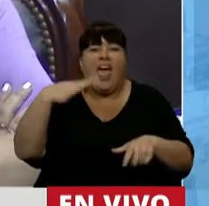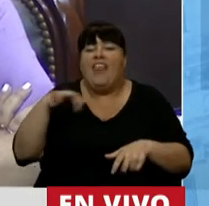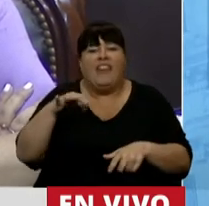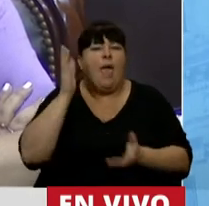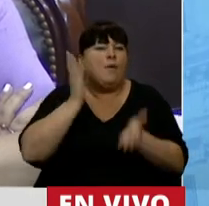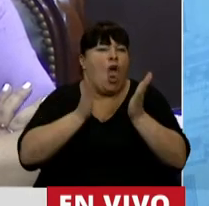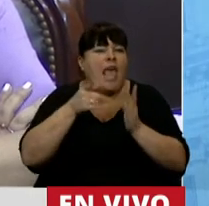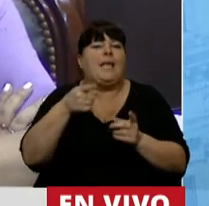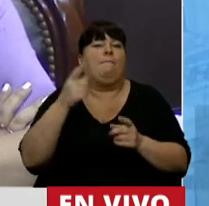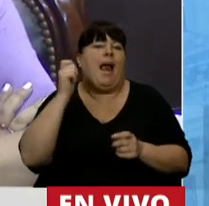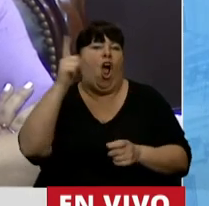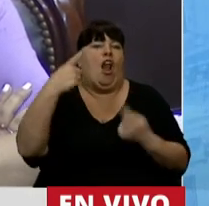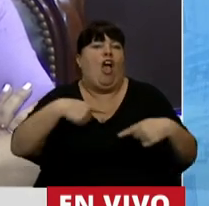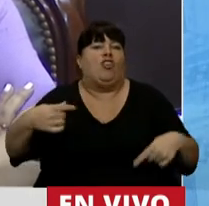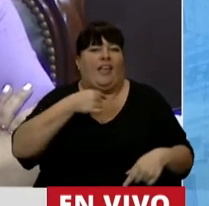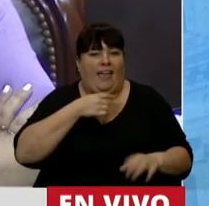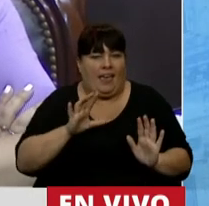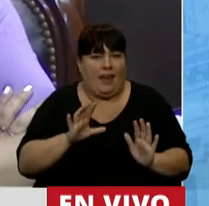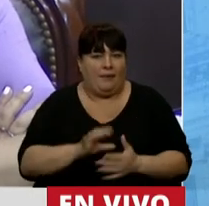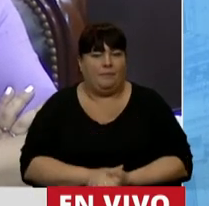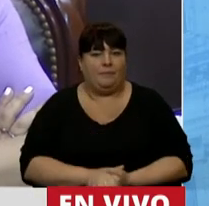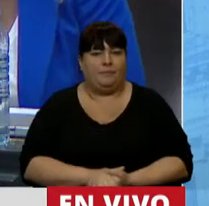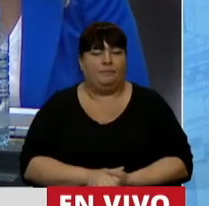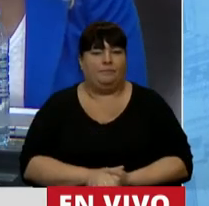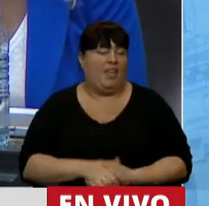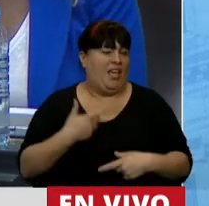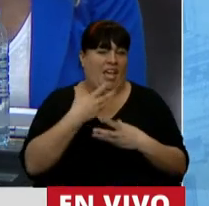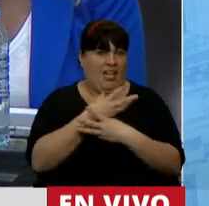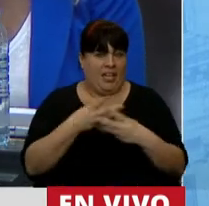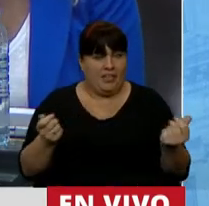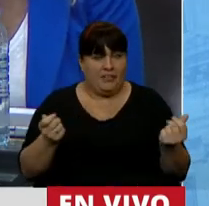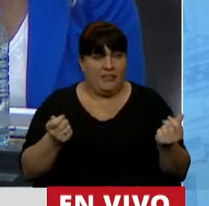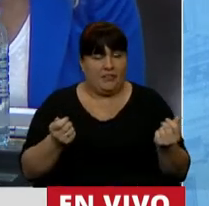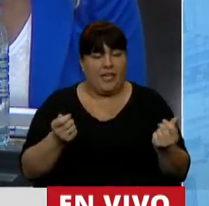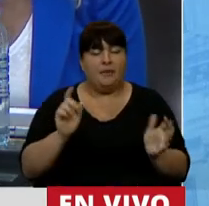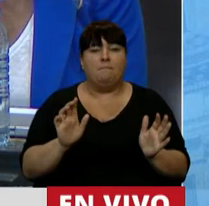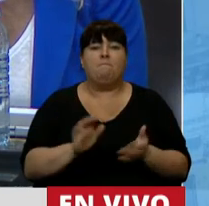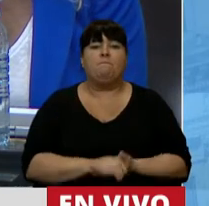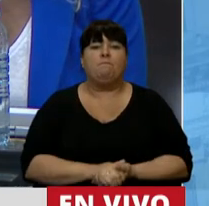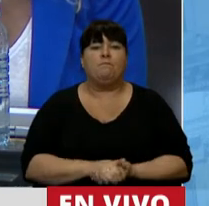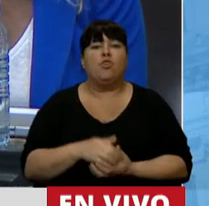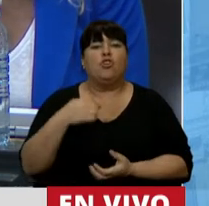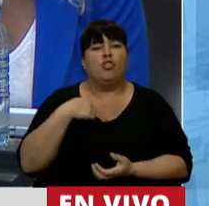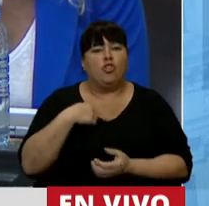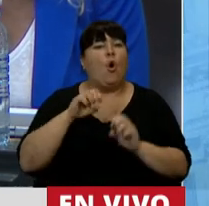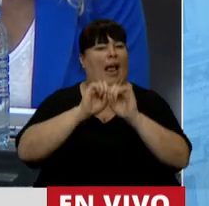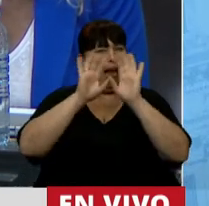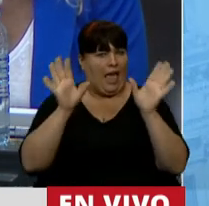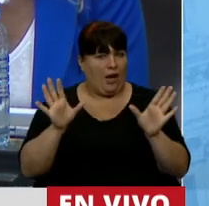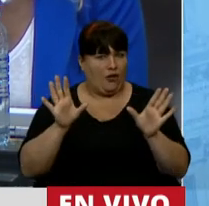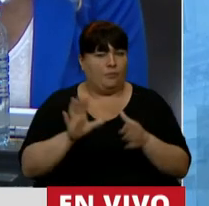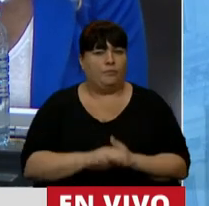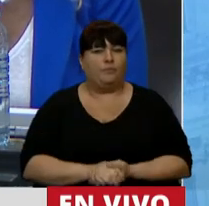recurran a la violencia para conseguir lo que quieren. Para terminar, Presidente, yo voy a ser claro,